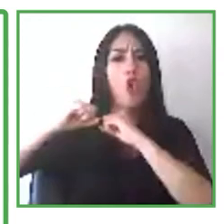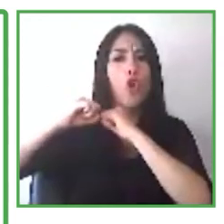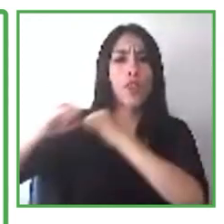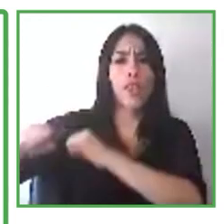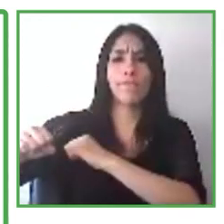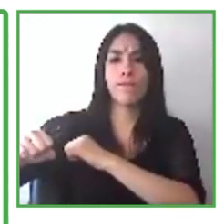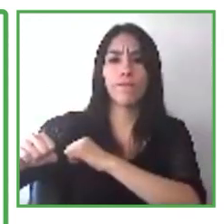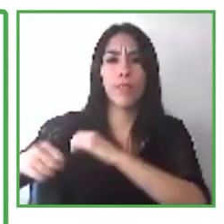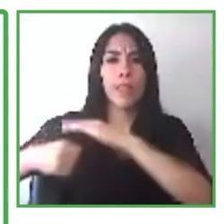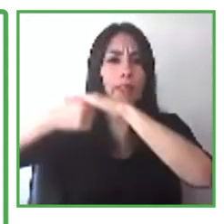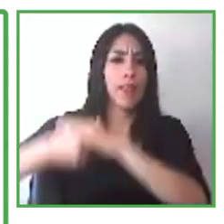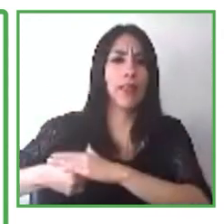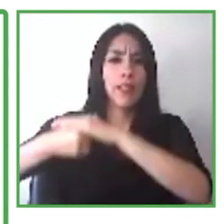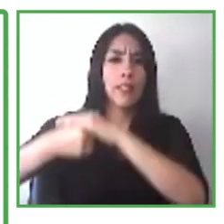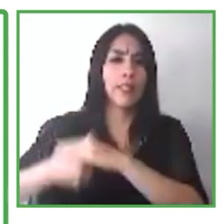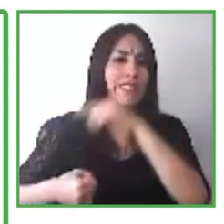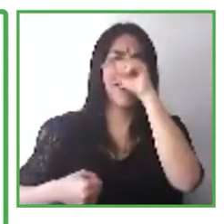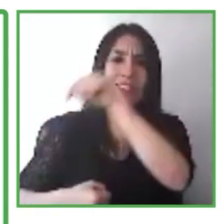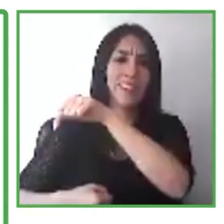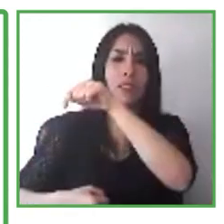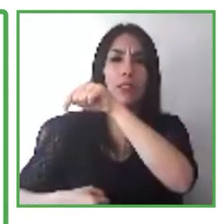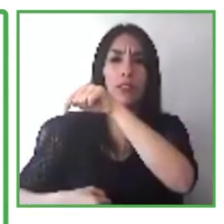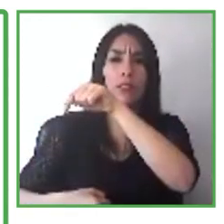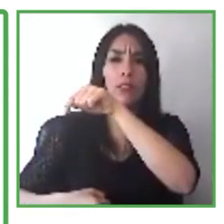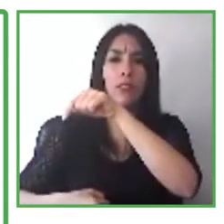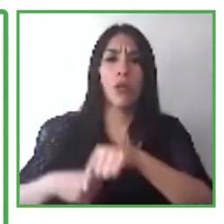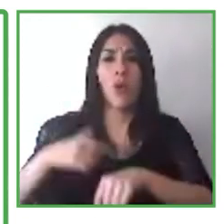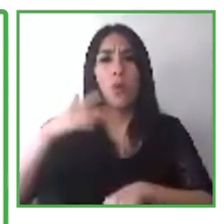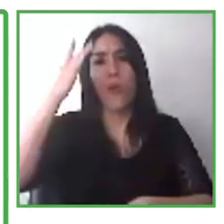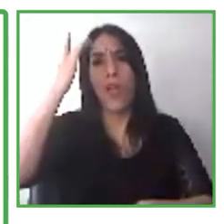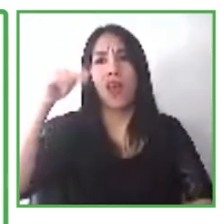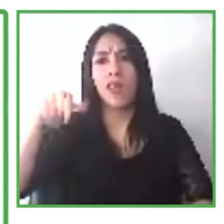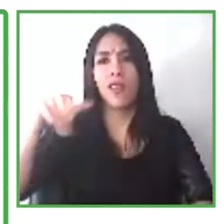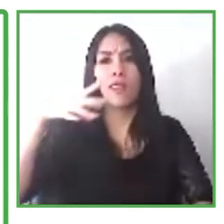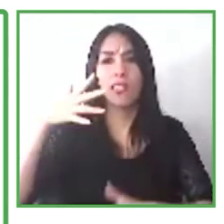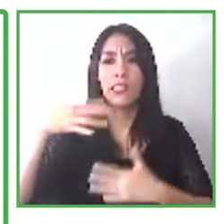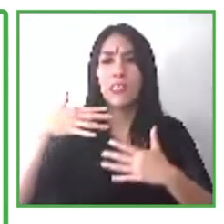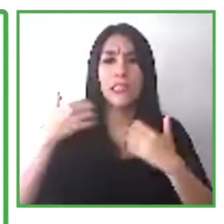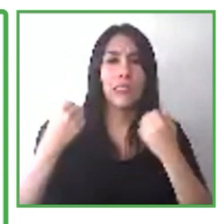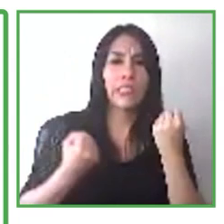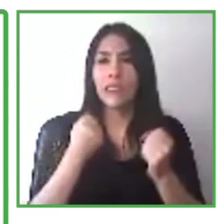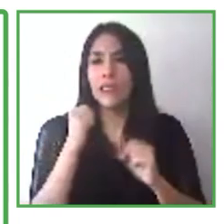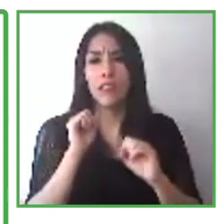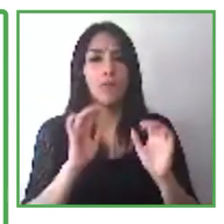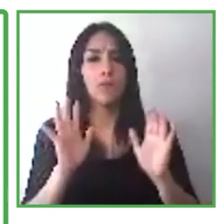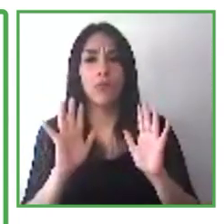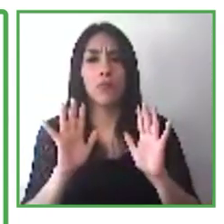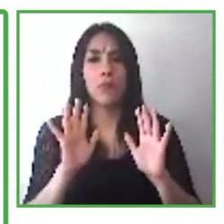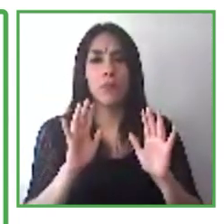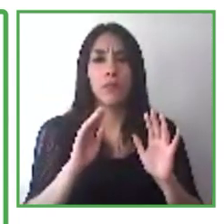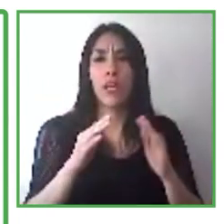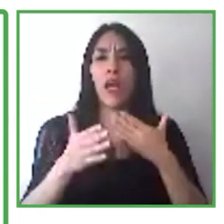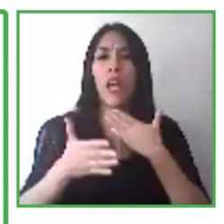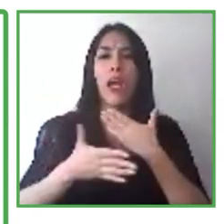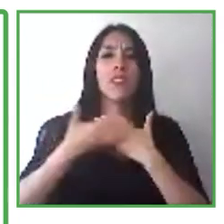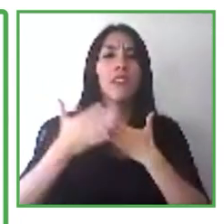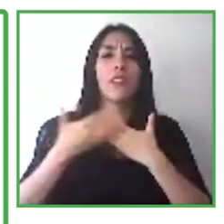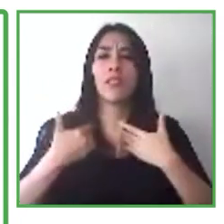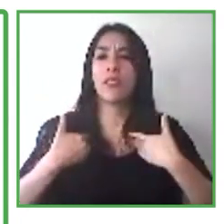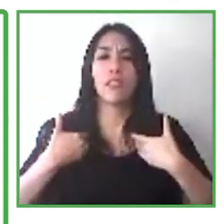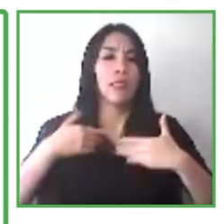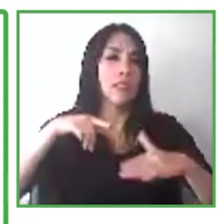desarrollen ese tipo de estigmas con las personas de discapacidad. Facilitar el acceso del uso de la última